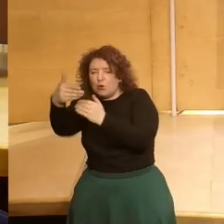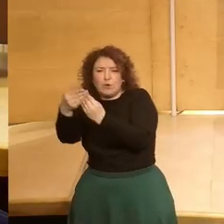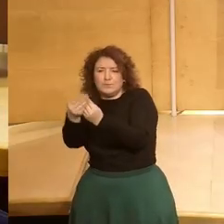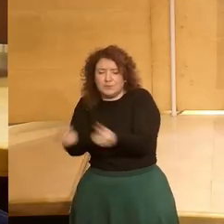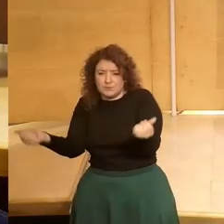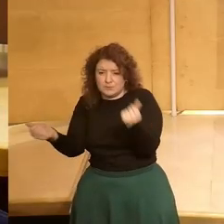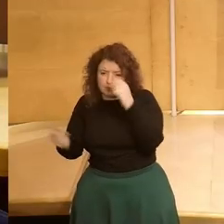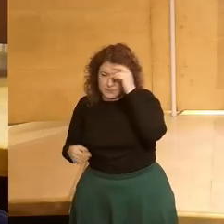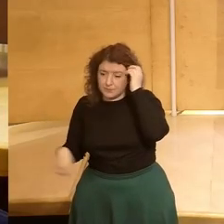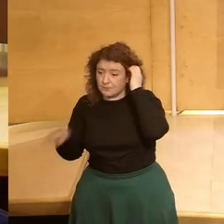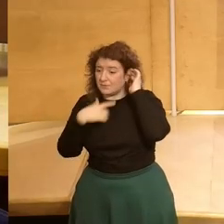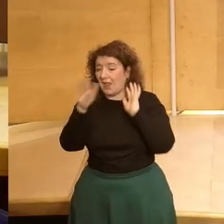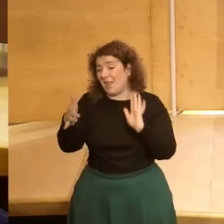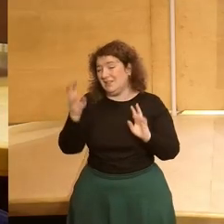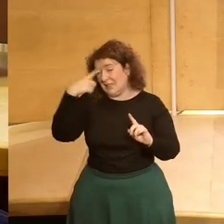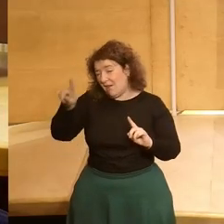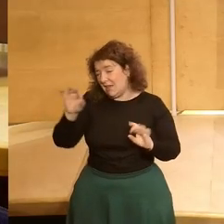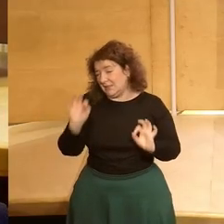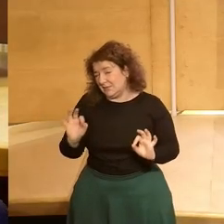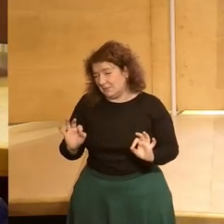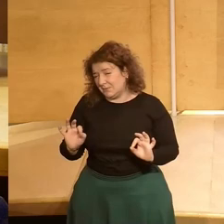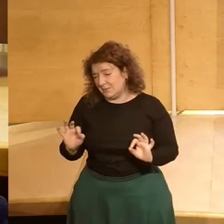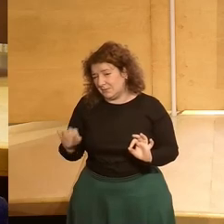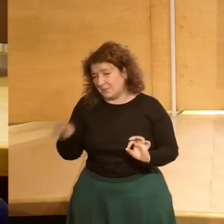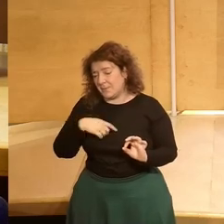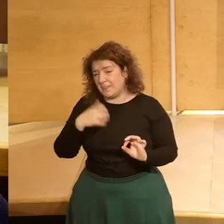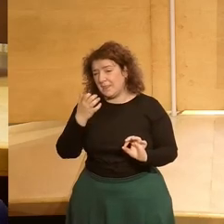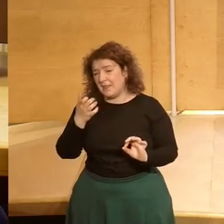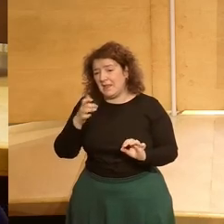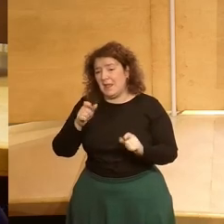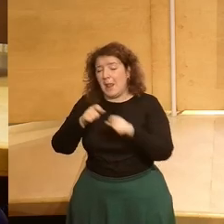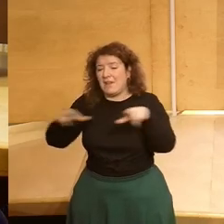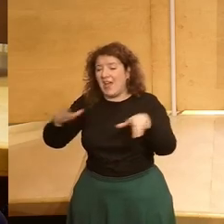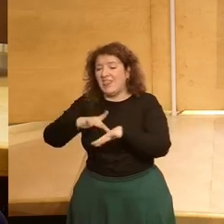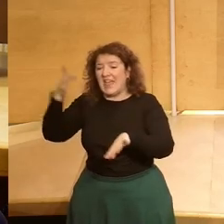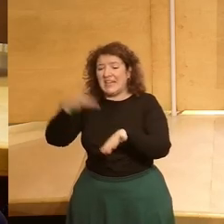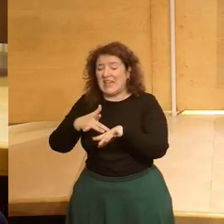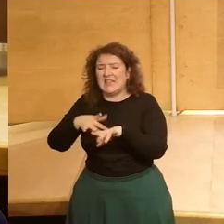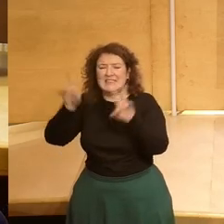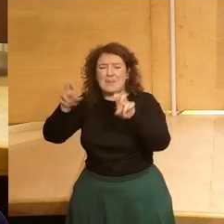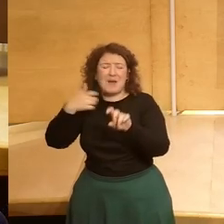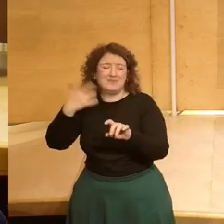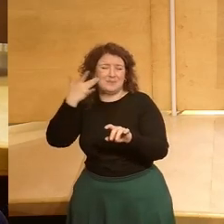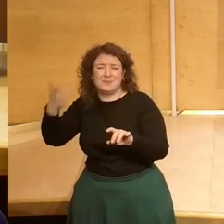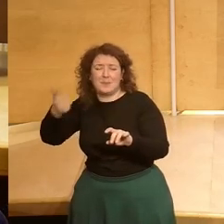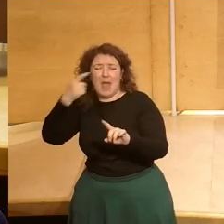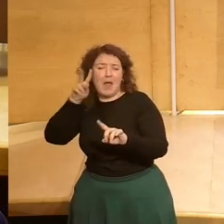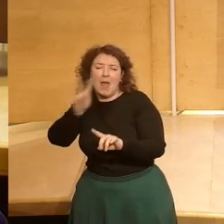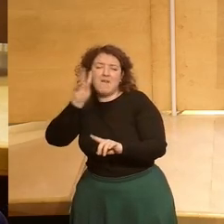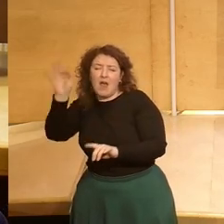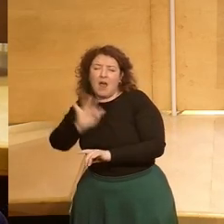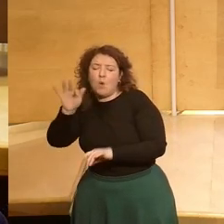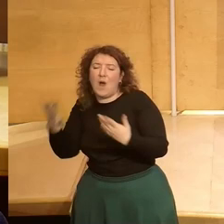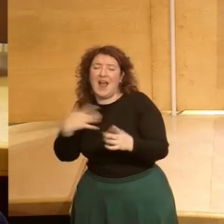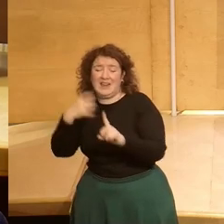cuál es el género que está más de moda en estas plataformas digitales la distopía continuamente tenemos distopías